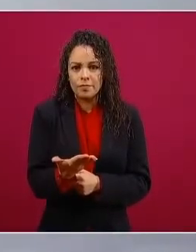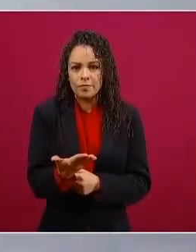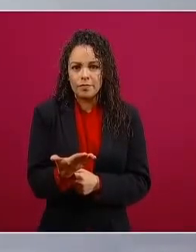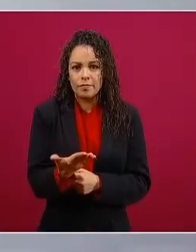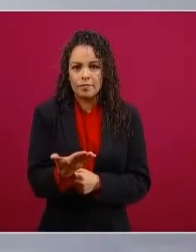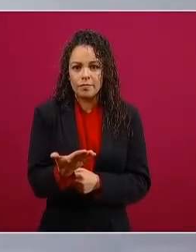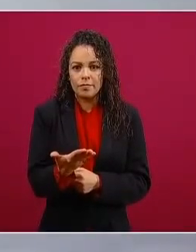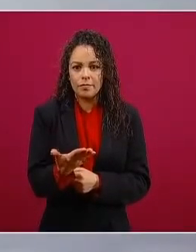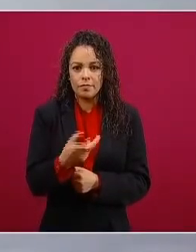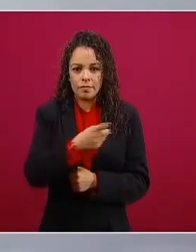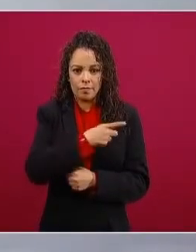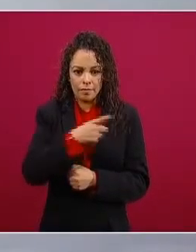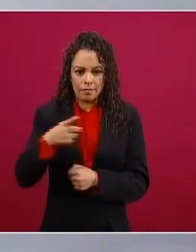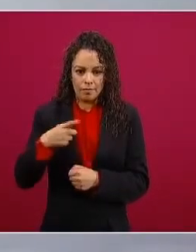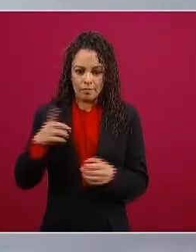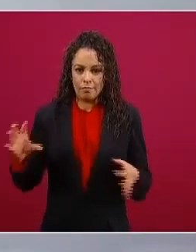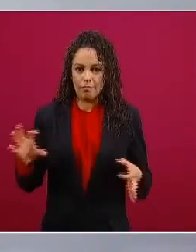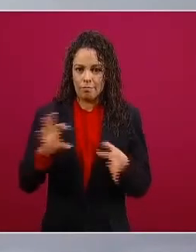pues